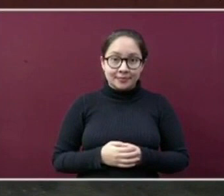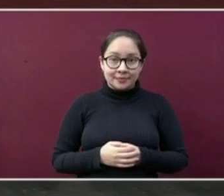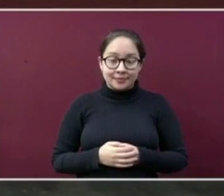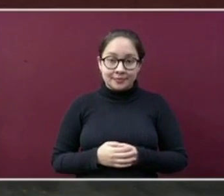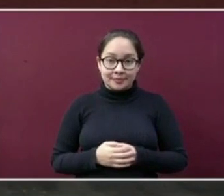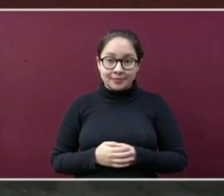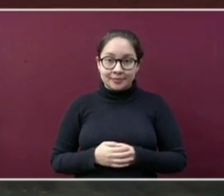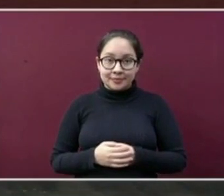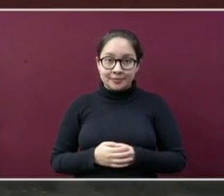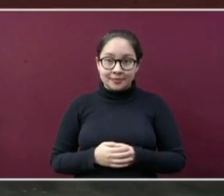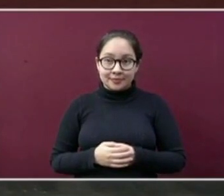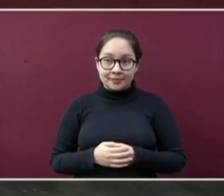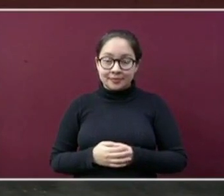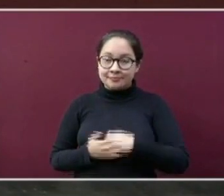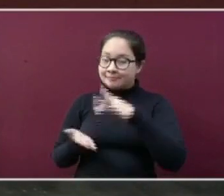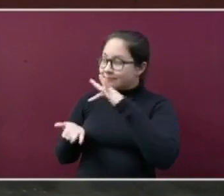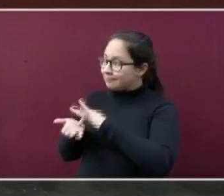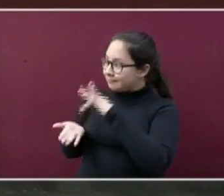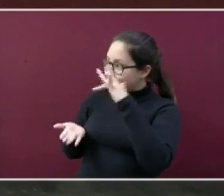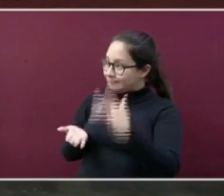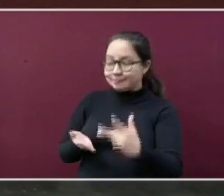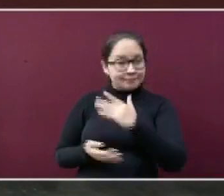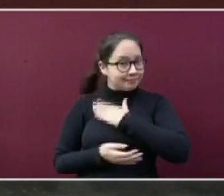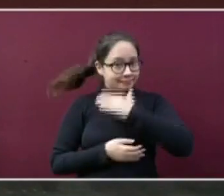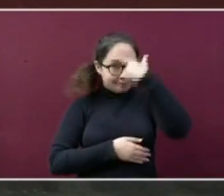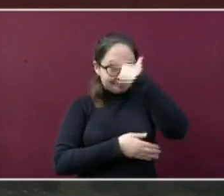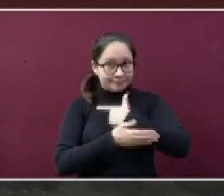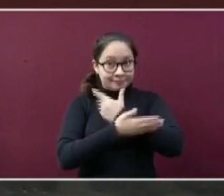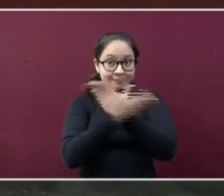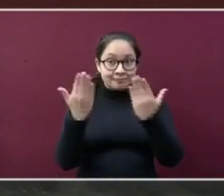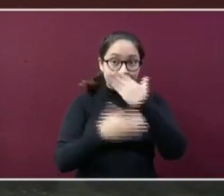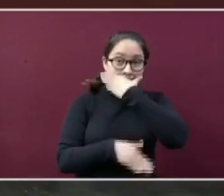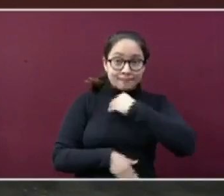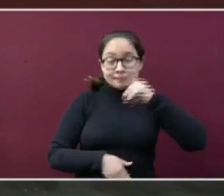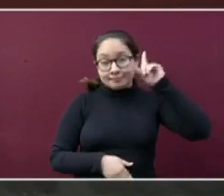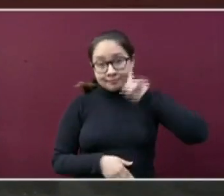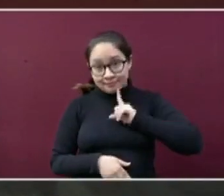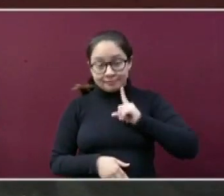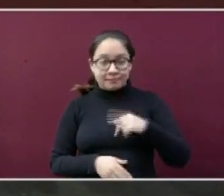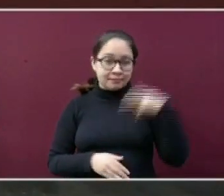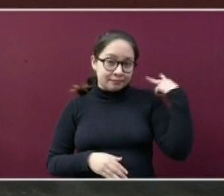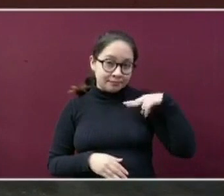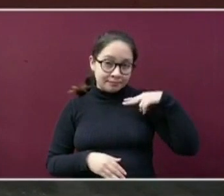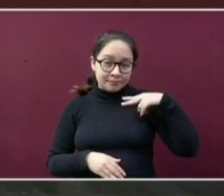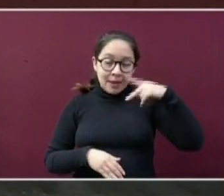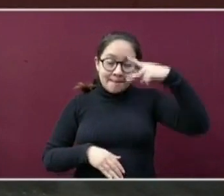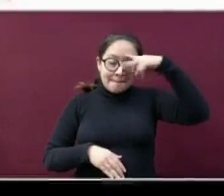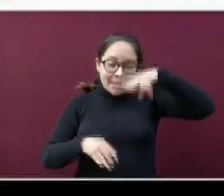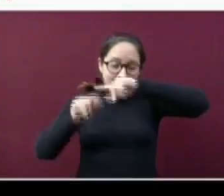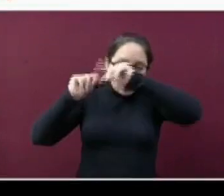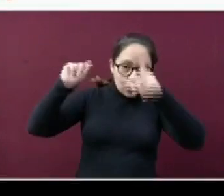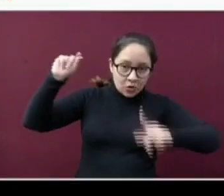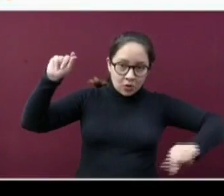Muchas gracias, doctor. Buenas noches a todas y todos. A nivel nacional se han registrado 1